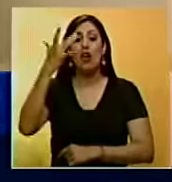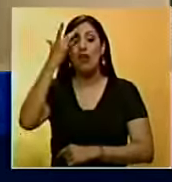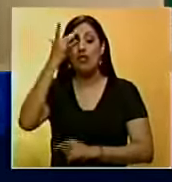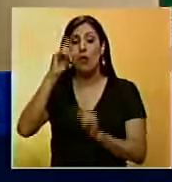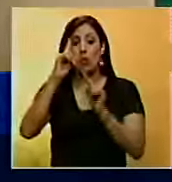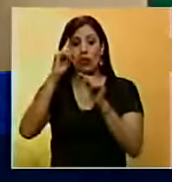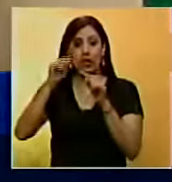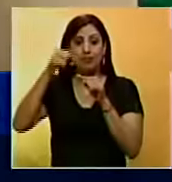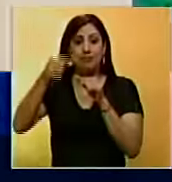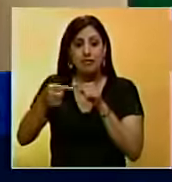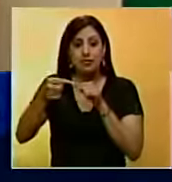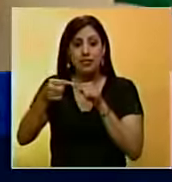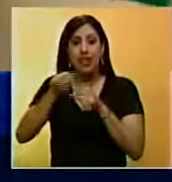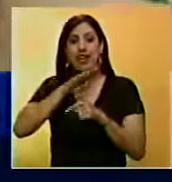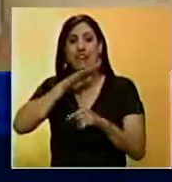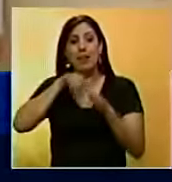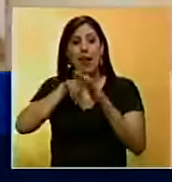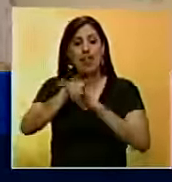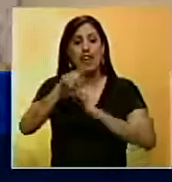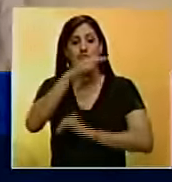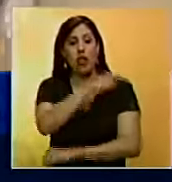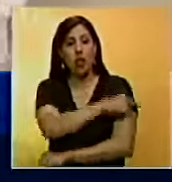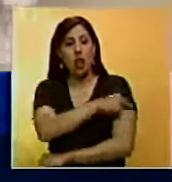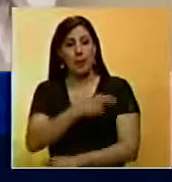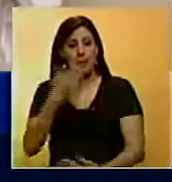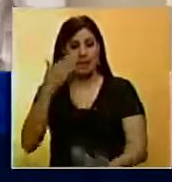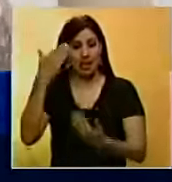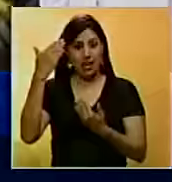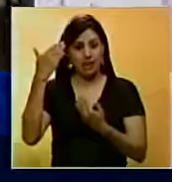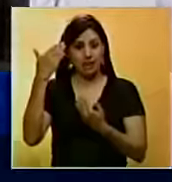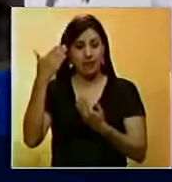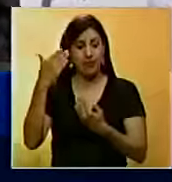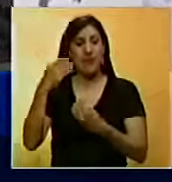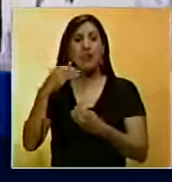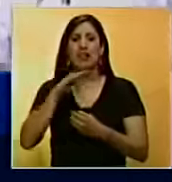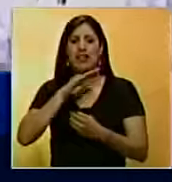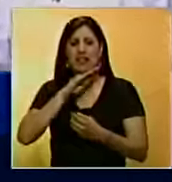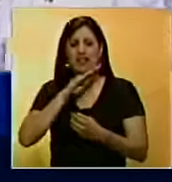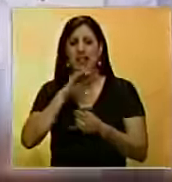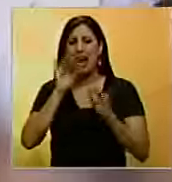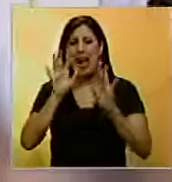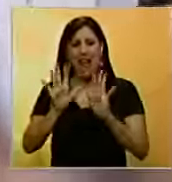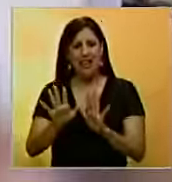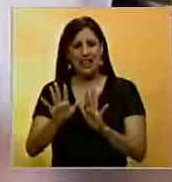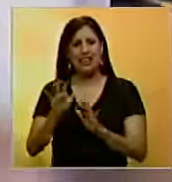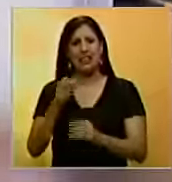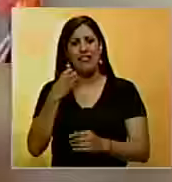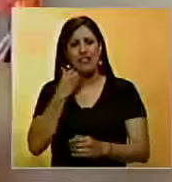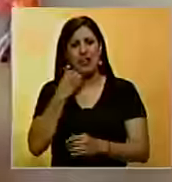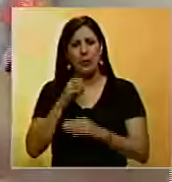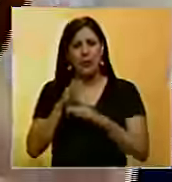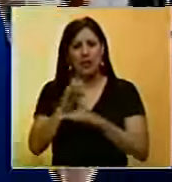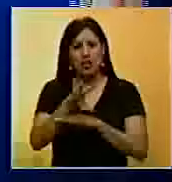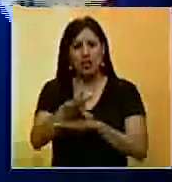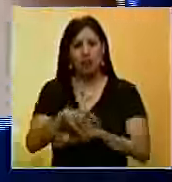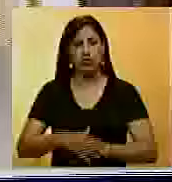un día después ingresó en un hospital de la ciudad de Jinxin con los síntomas característicos del virus.